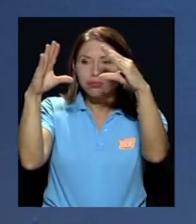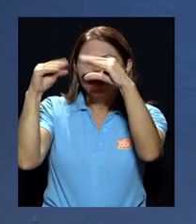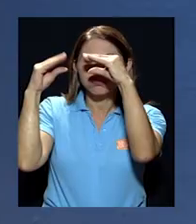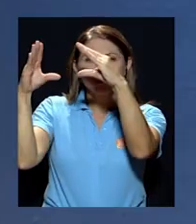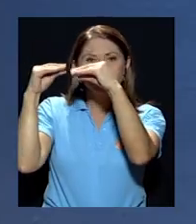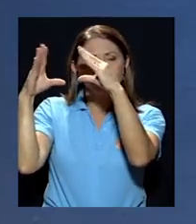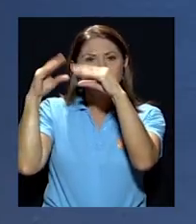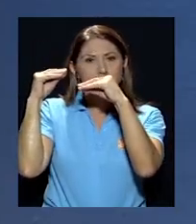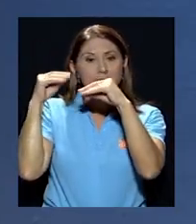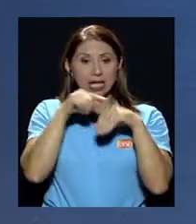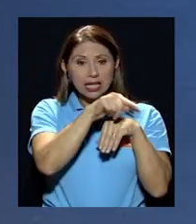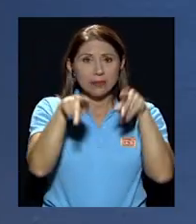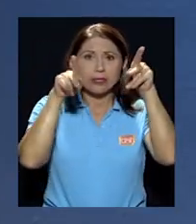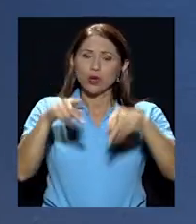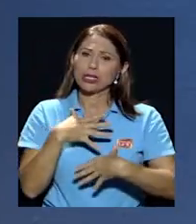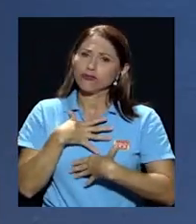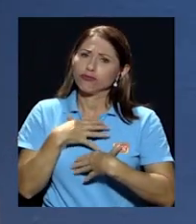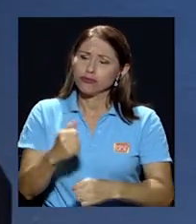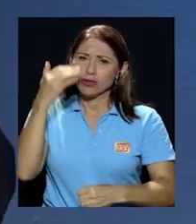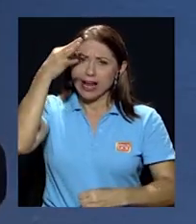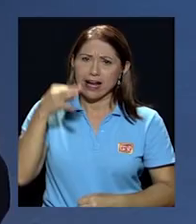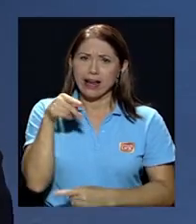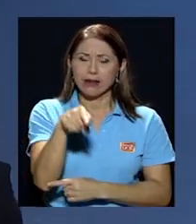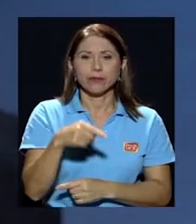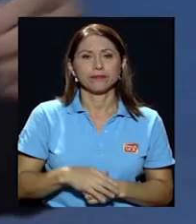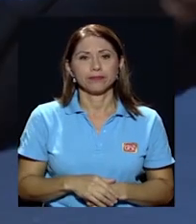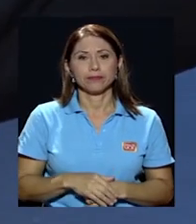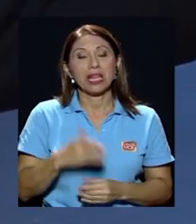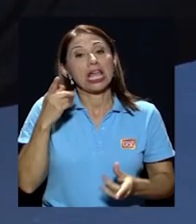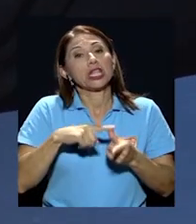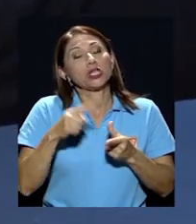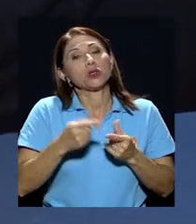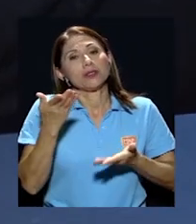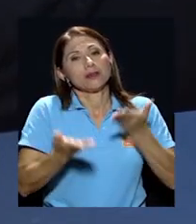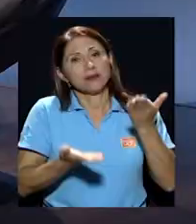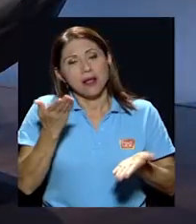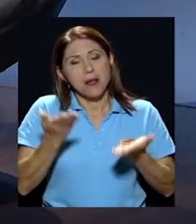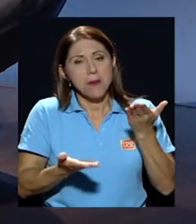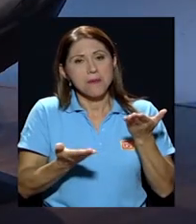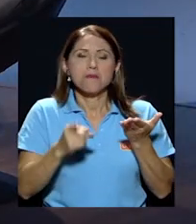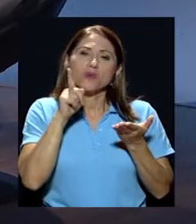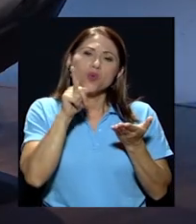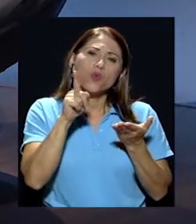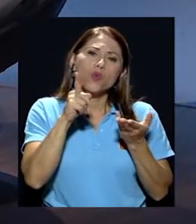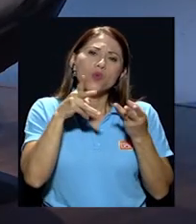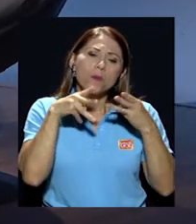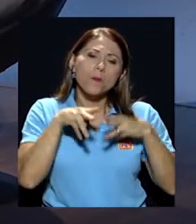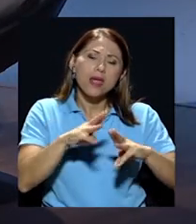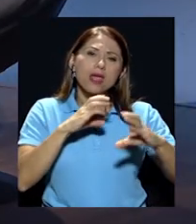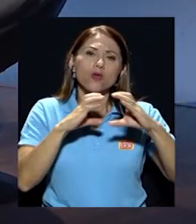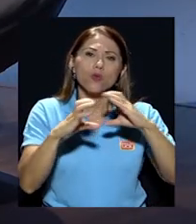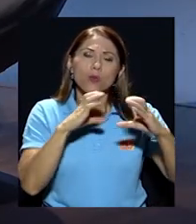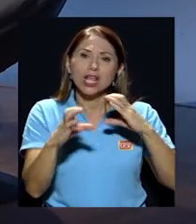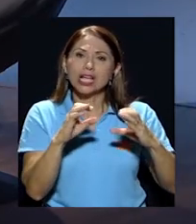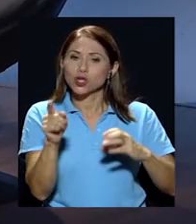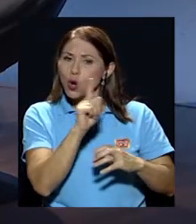credibilidad que tiene sobre esos medios entonces puede ser que haya un medio que se sale de